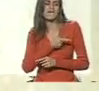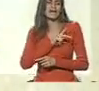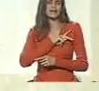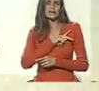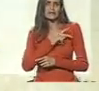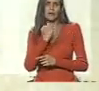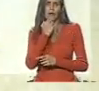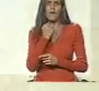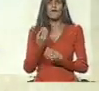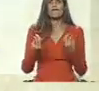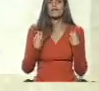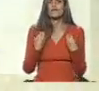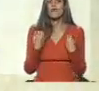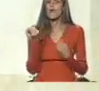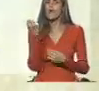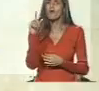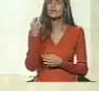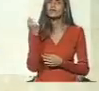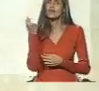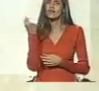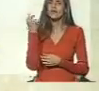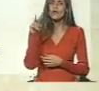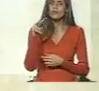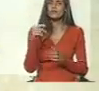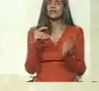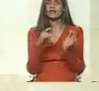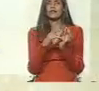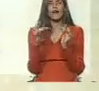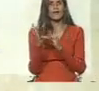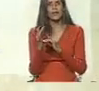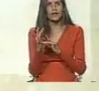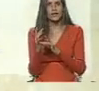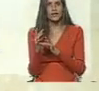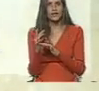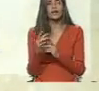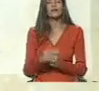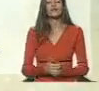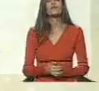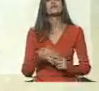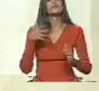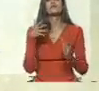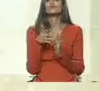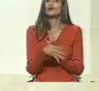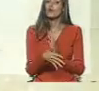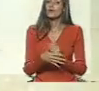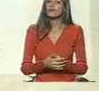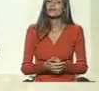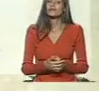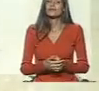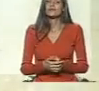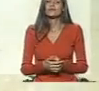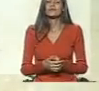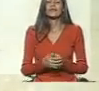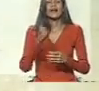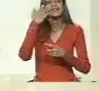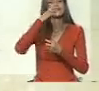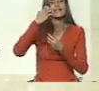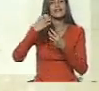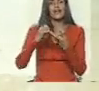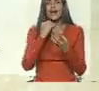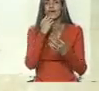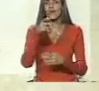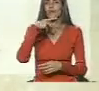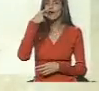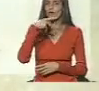que vimos el 11, el 12 de abril. En relación a la línea estratégica de acción